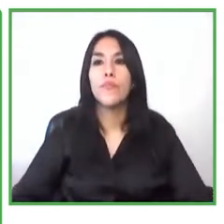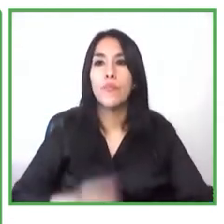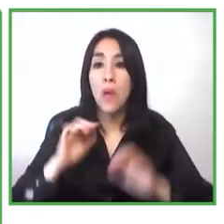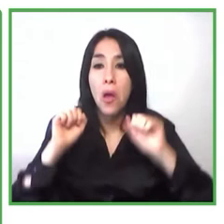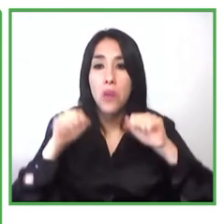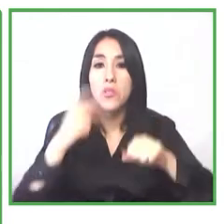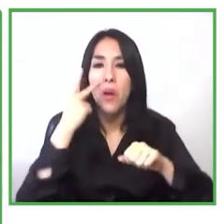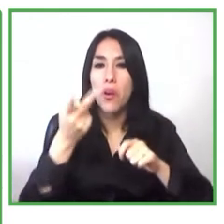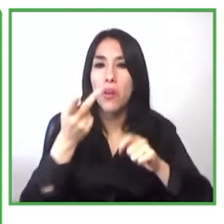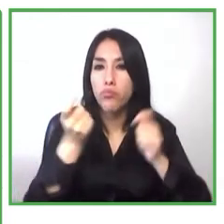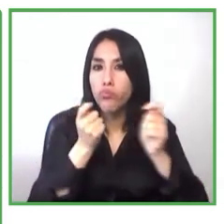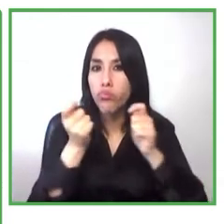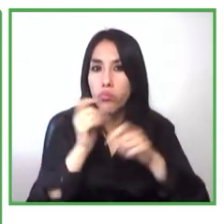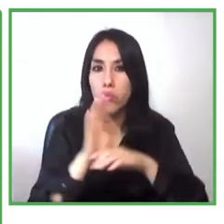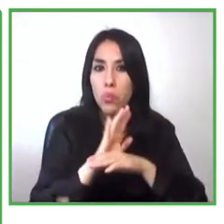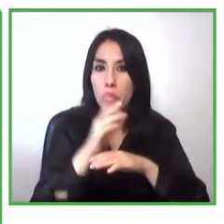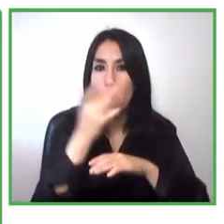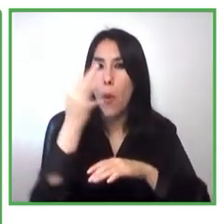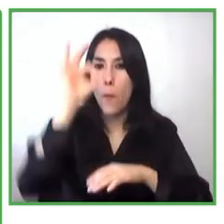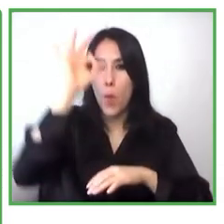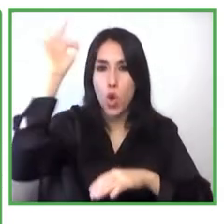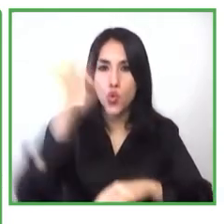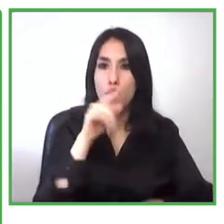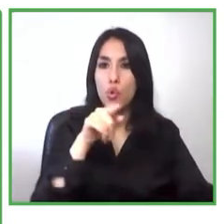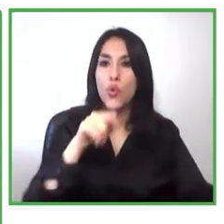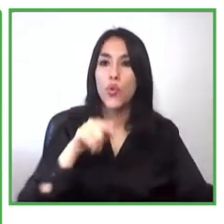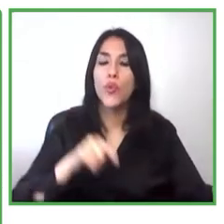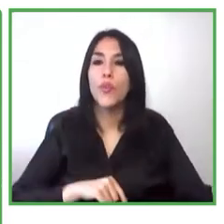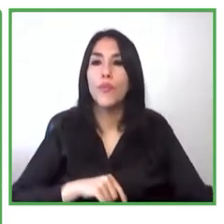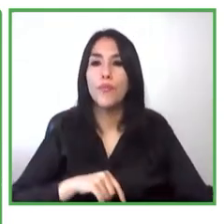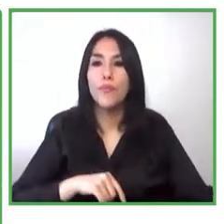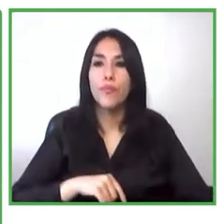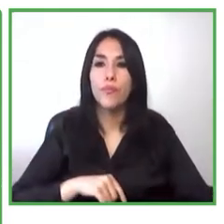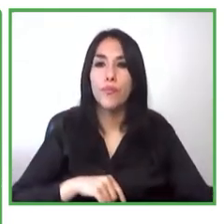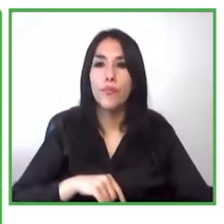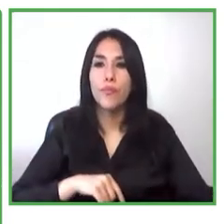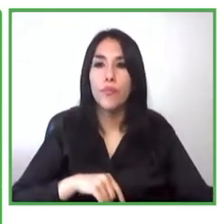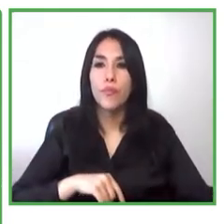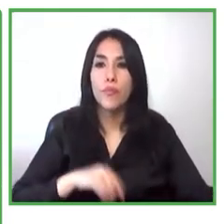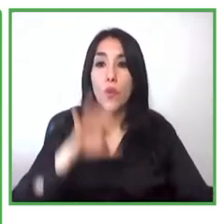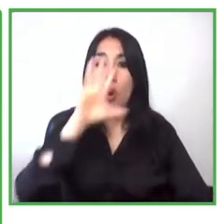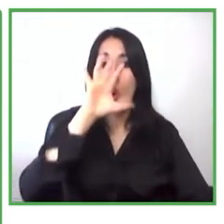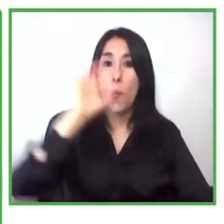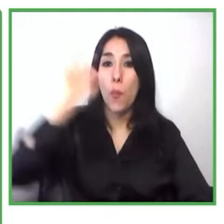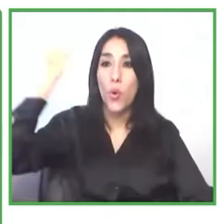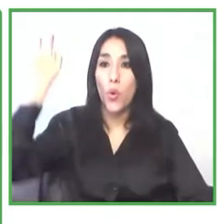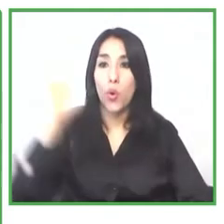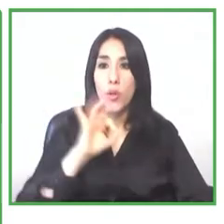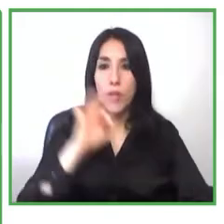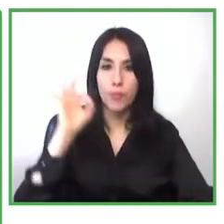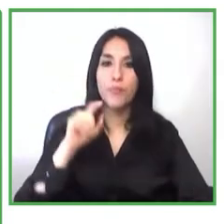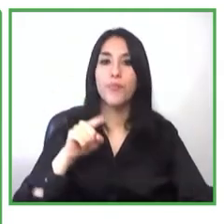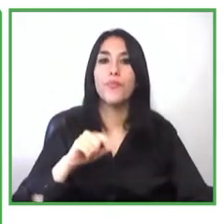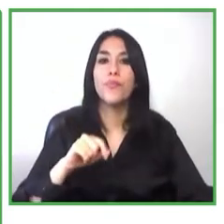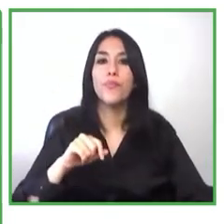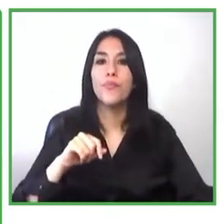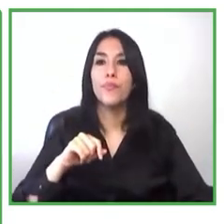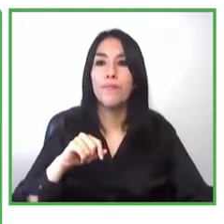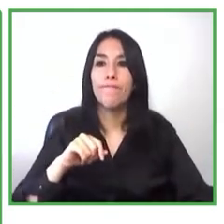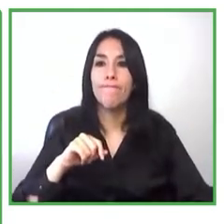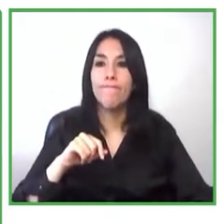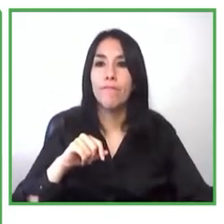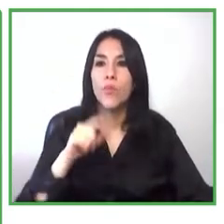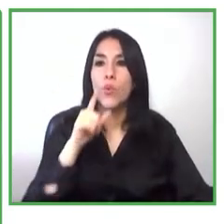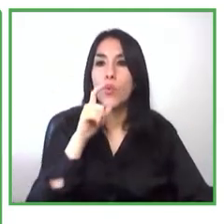más del 50% viene de becas tenemos una suscripción